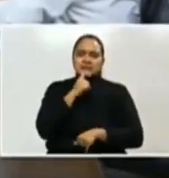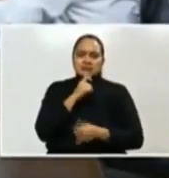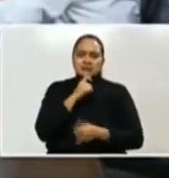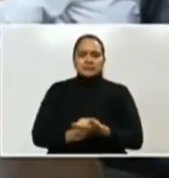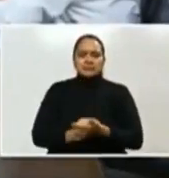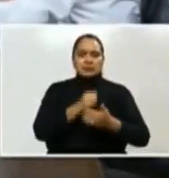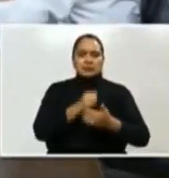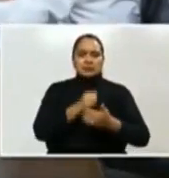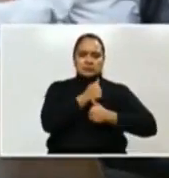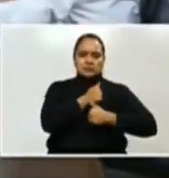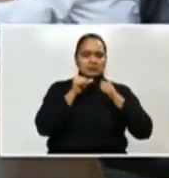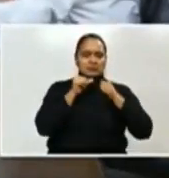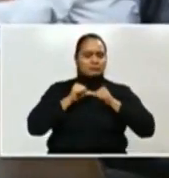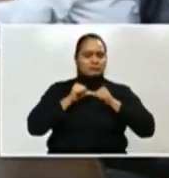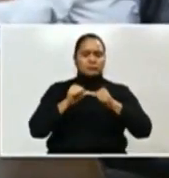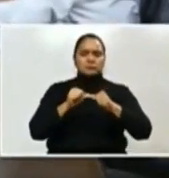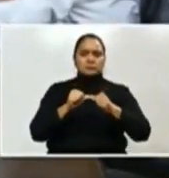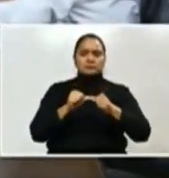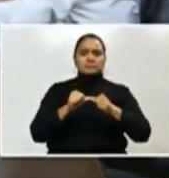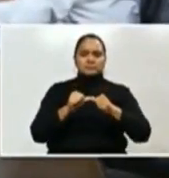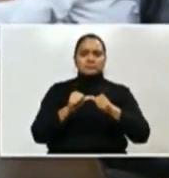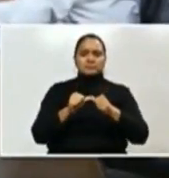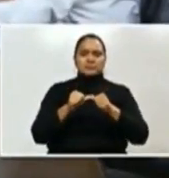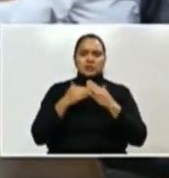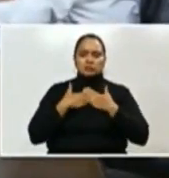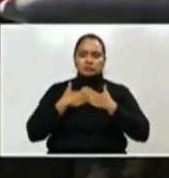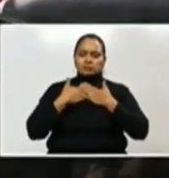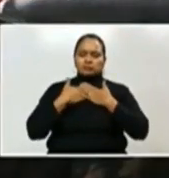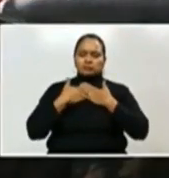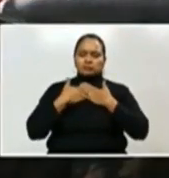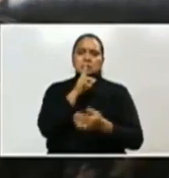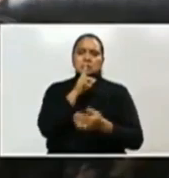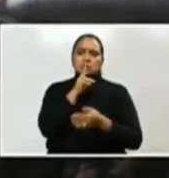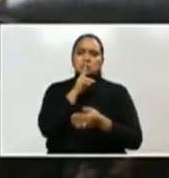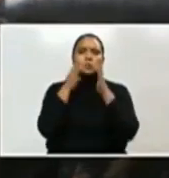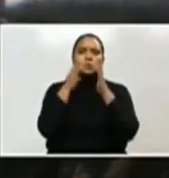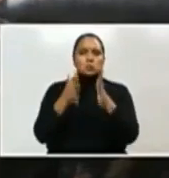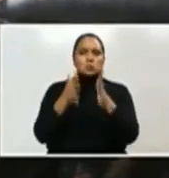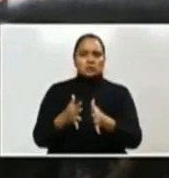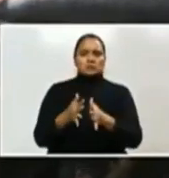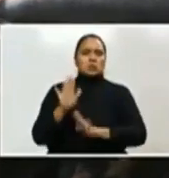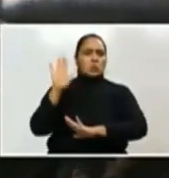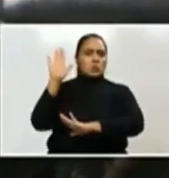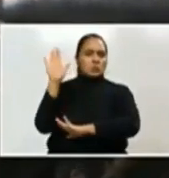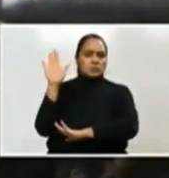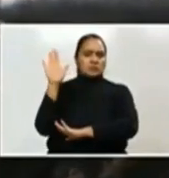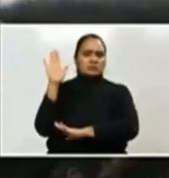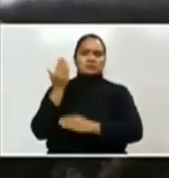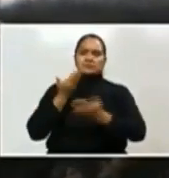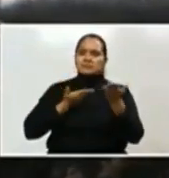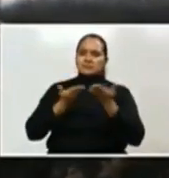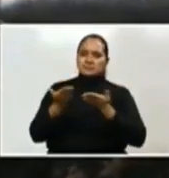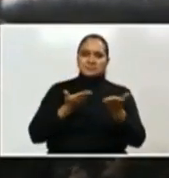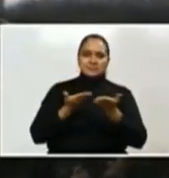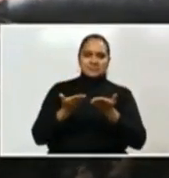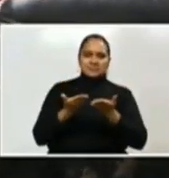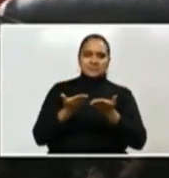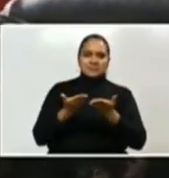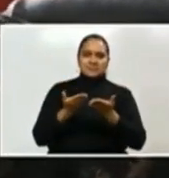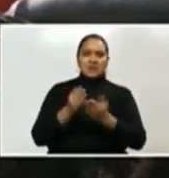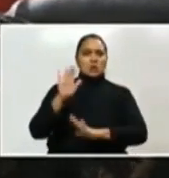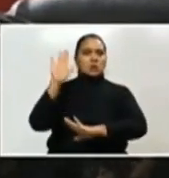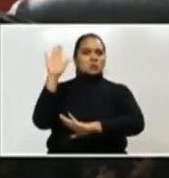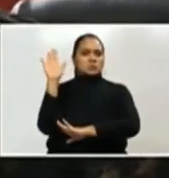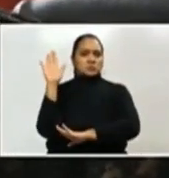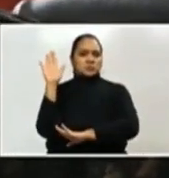Fuerzas Armadas de Honduras, como siempre, reitera al pueblo hondureño su compromiso de servicio, su